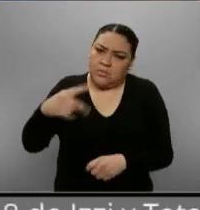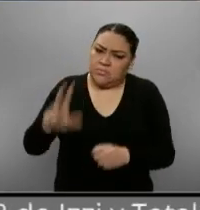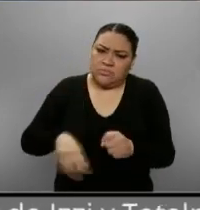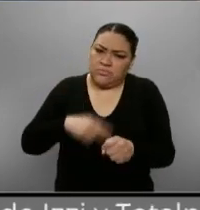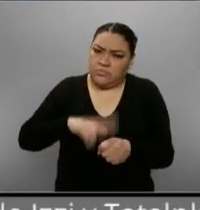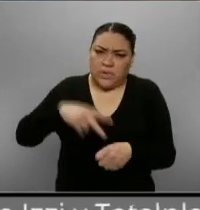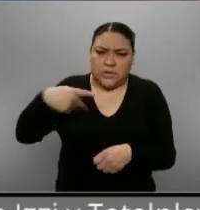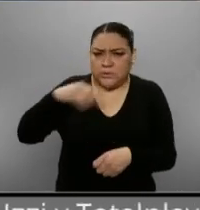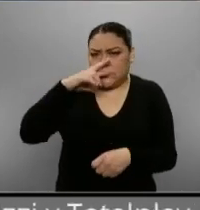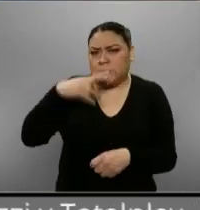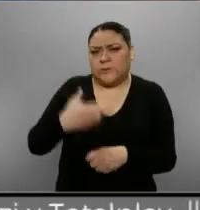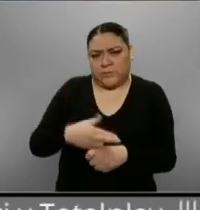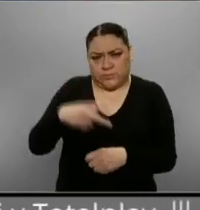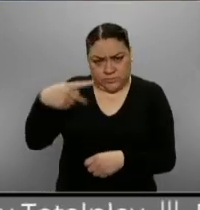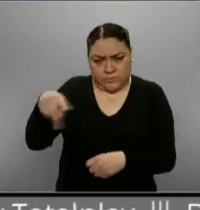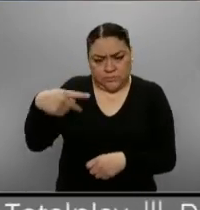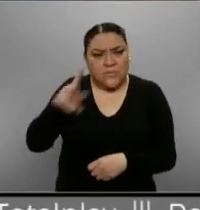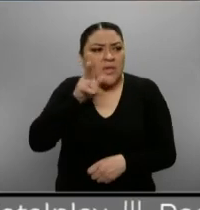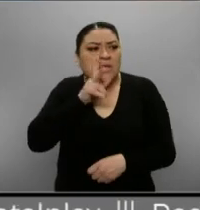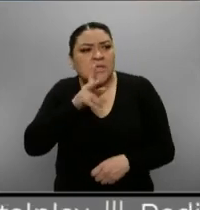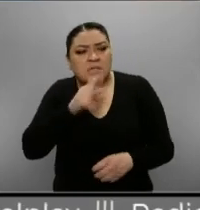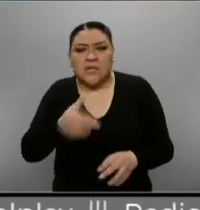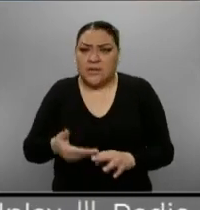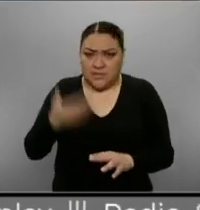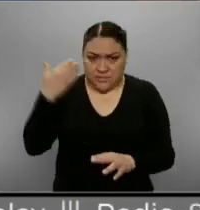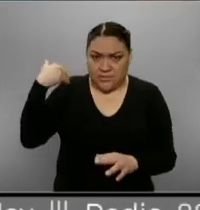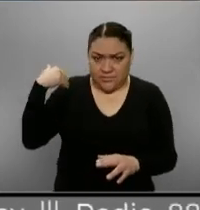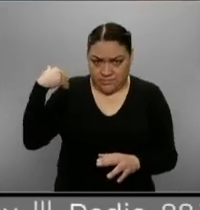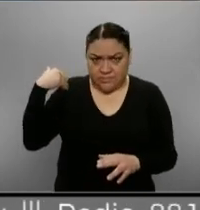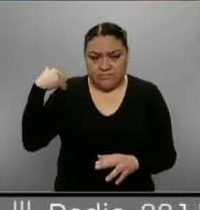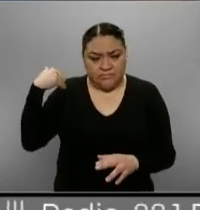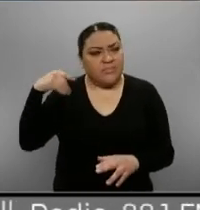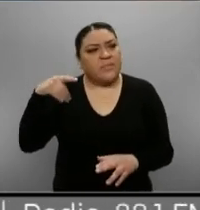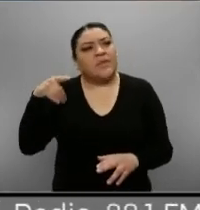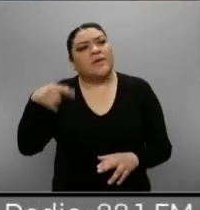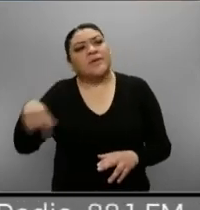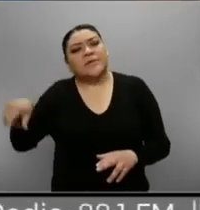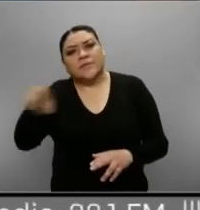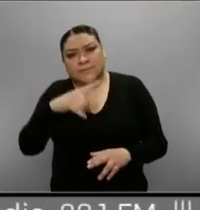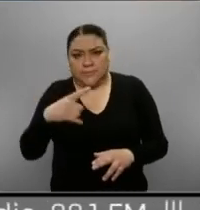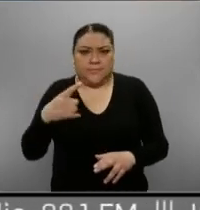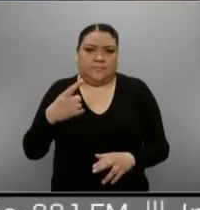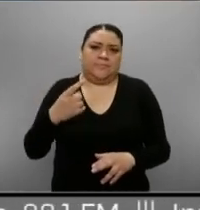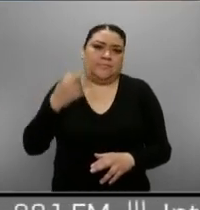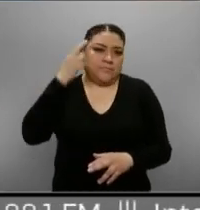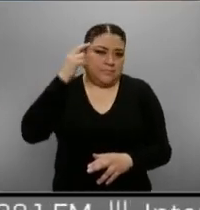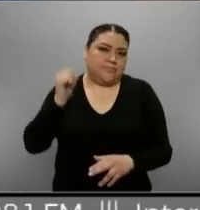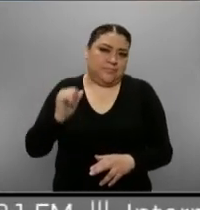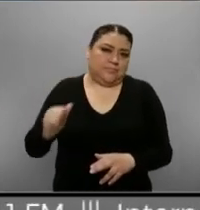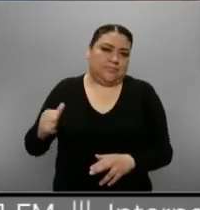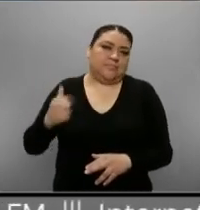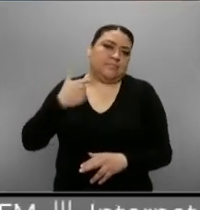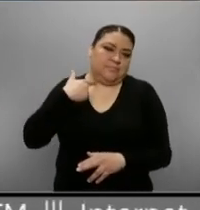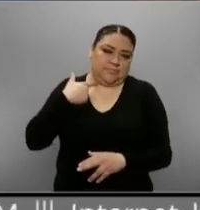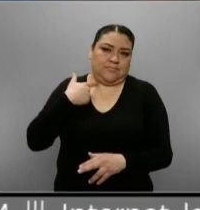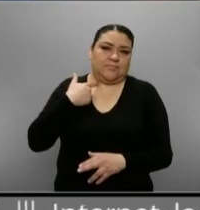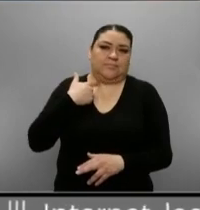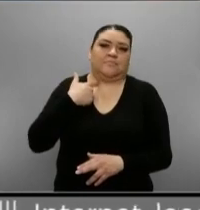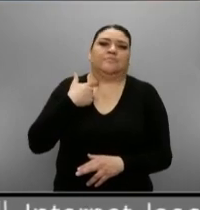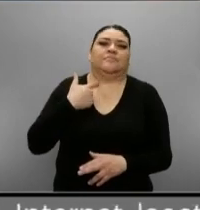facultades para verificar si efectivamente lo que declararon servidores públicos